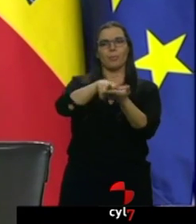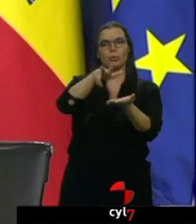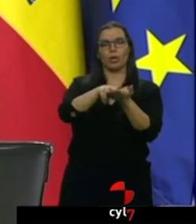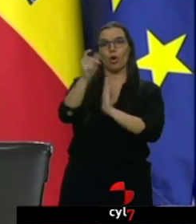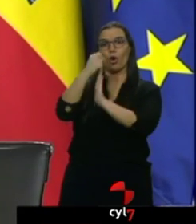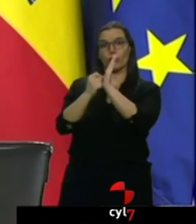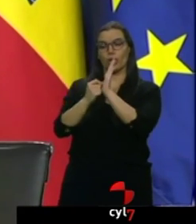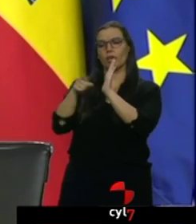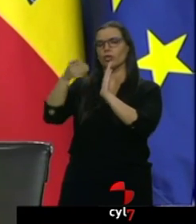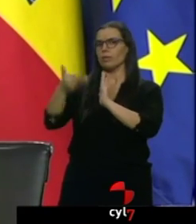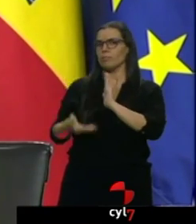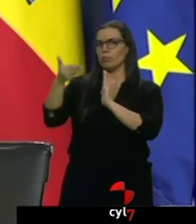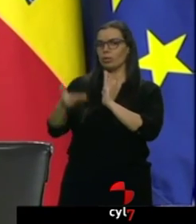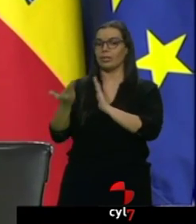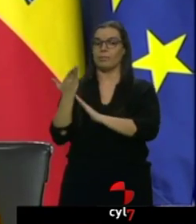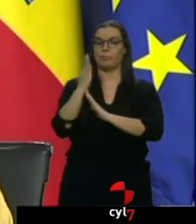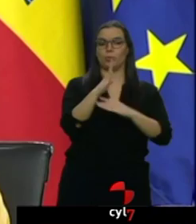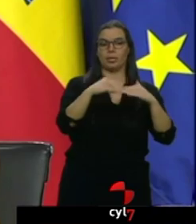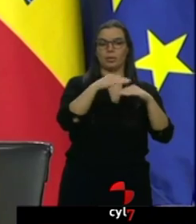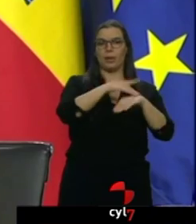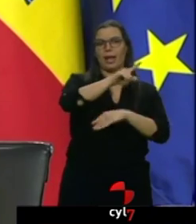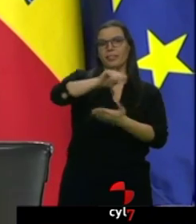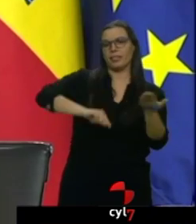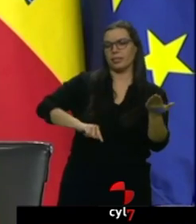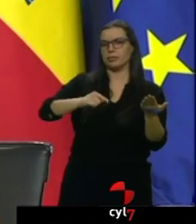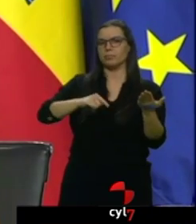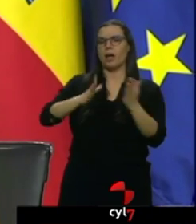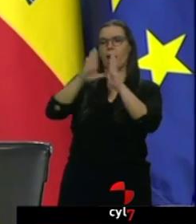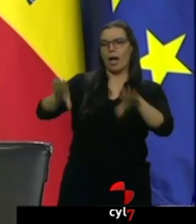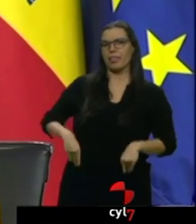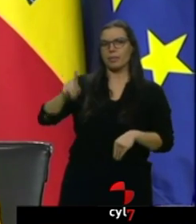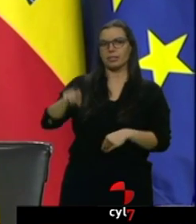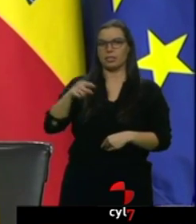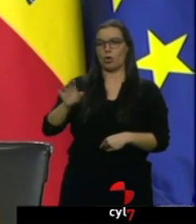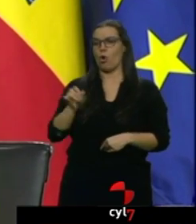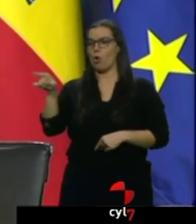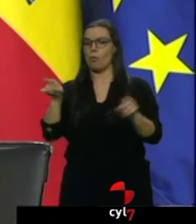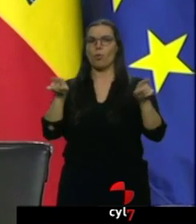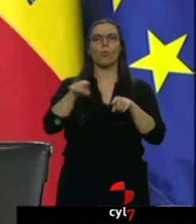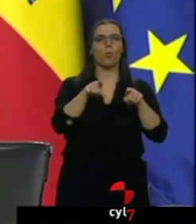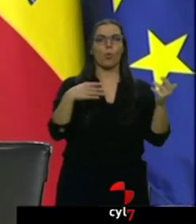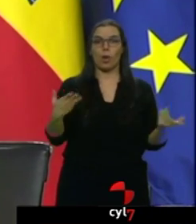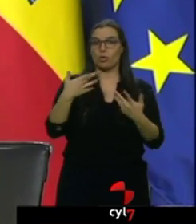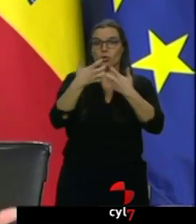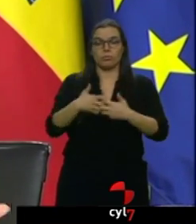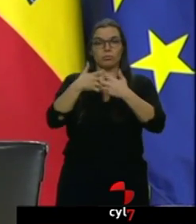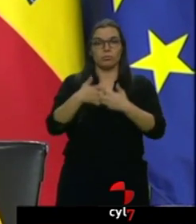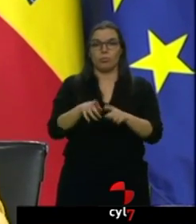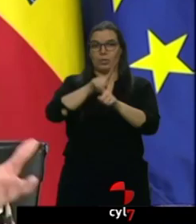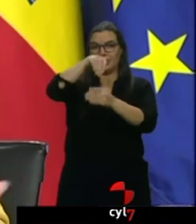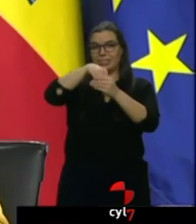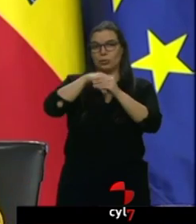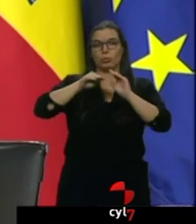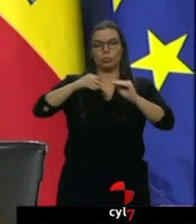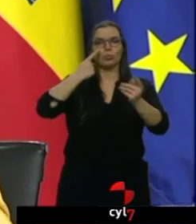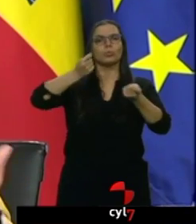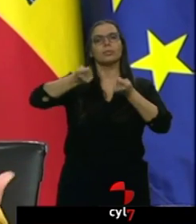a la hora de que una persona decida suscribir una hipoteca con una entidad financiera y con otra. Es un mecanismo intrínseco que